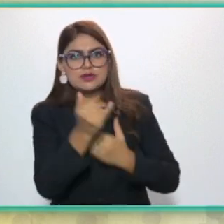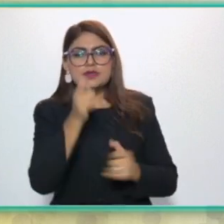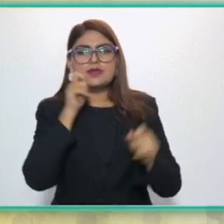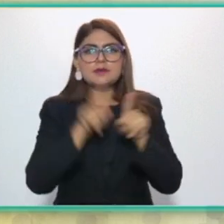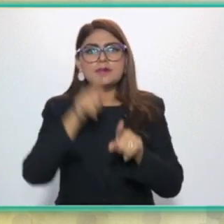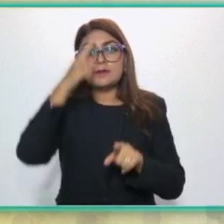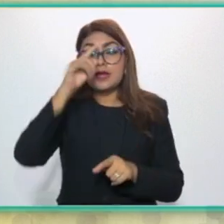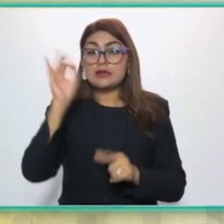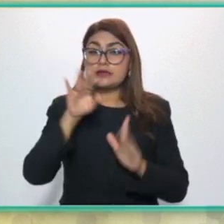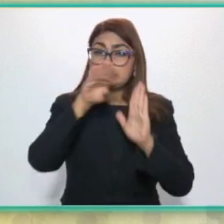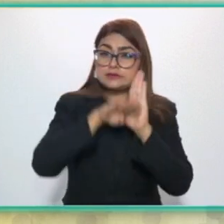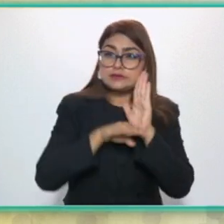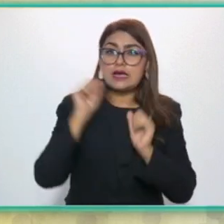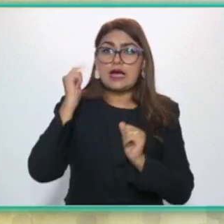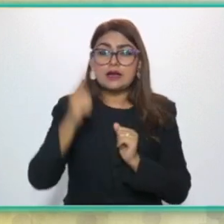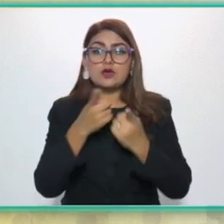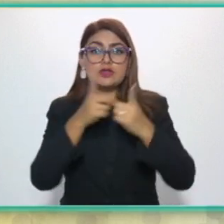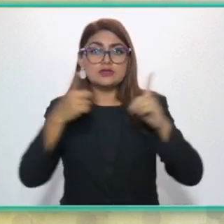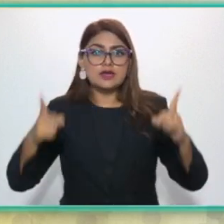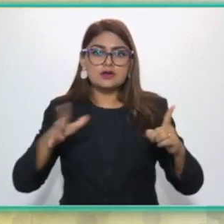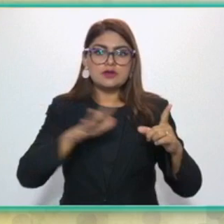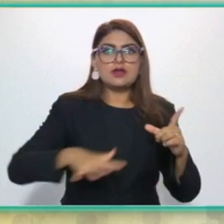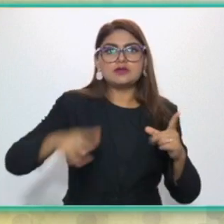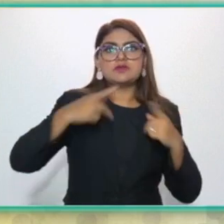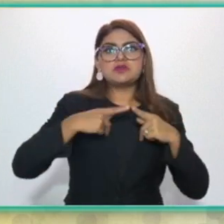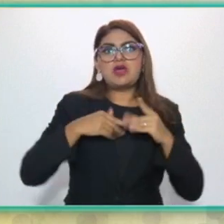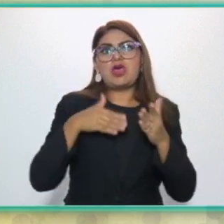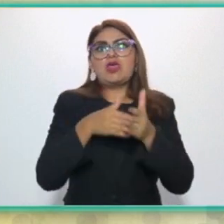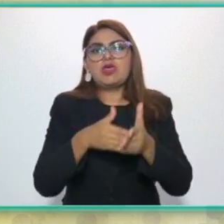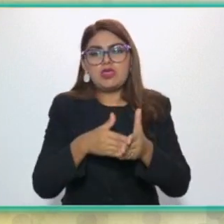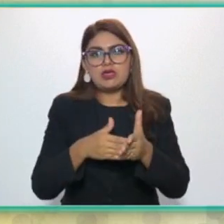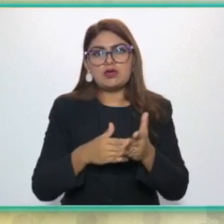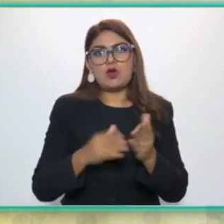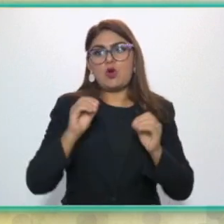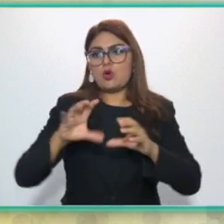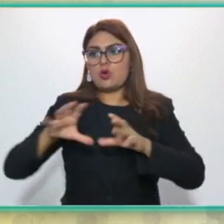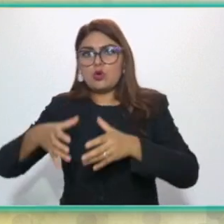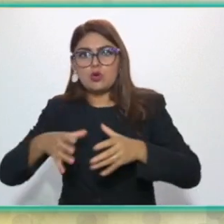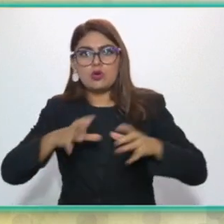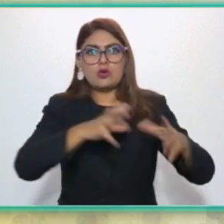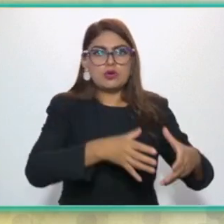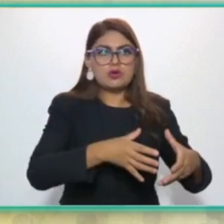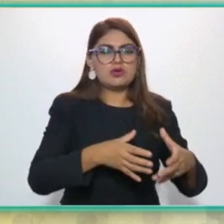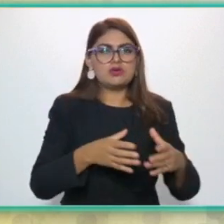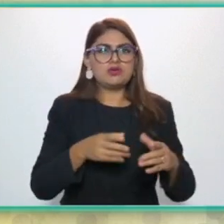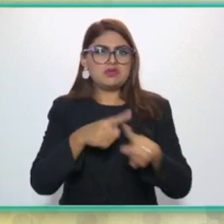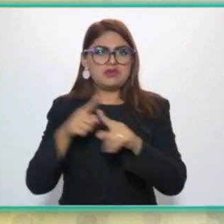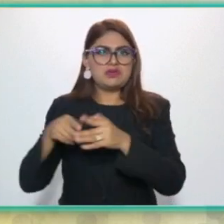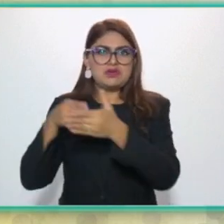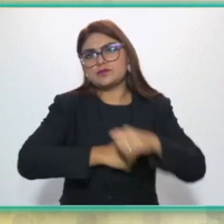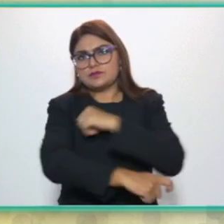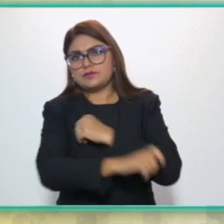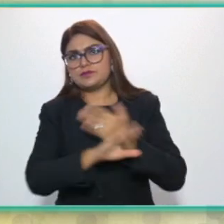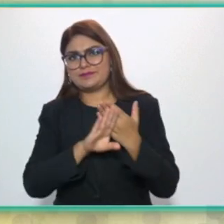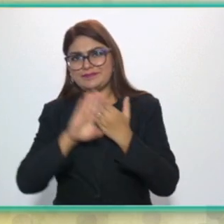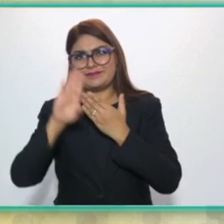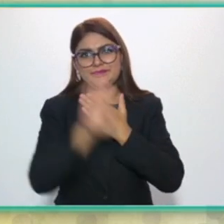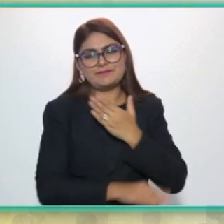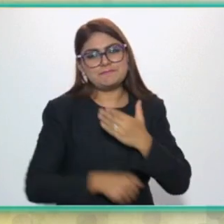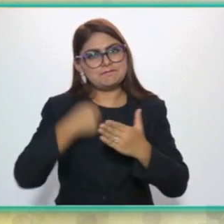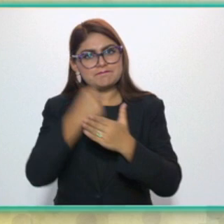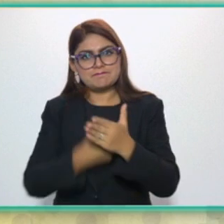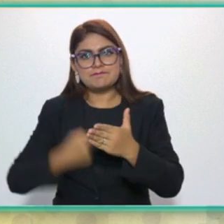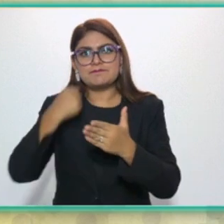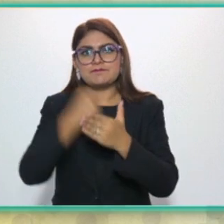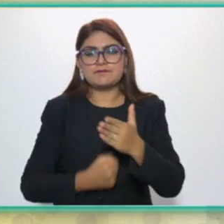que atente contra el pleno desarrollo de nuestra sociedad mexicana, de nuestras comunidades, pese a quien le pese. En este Día